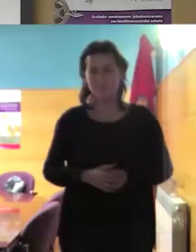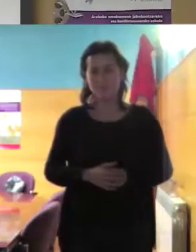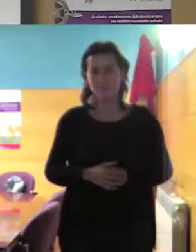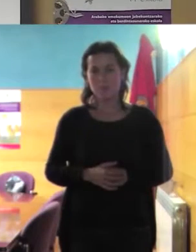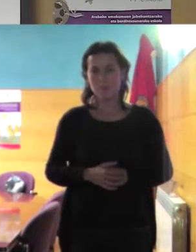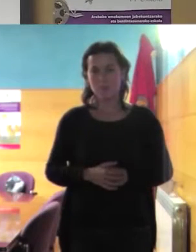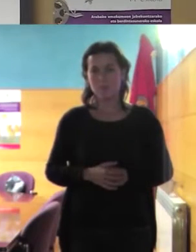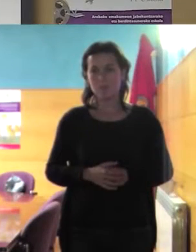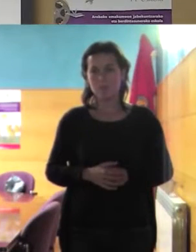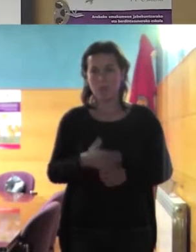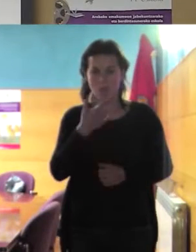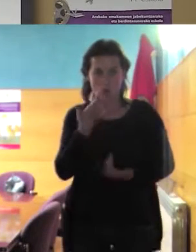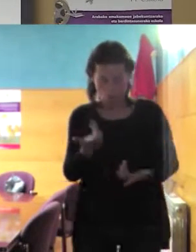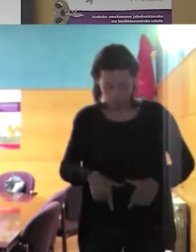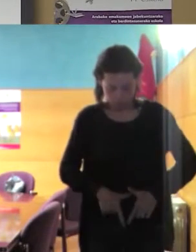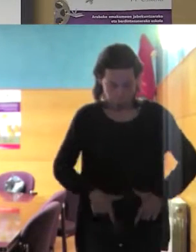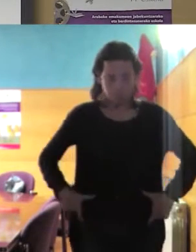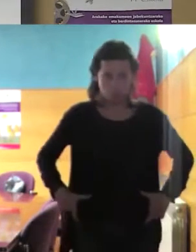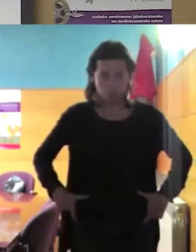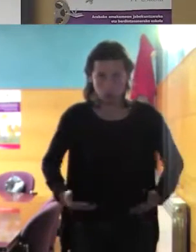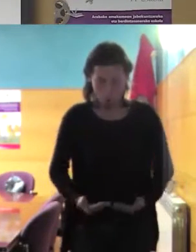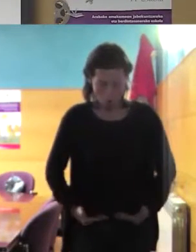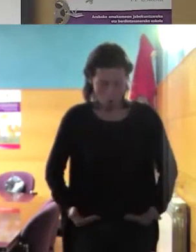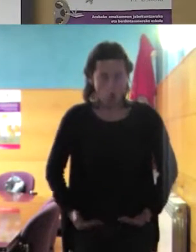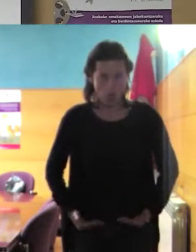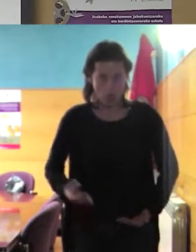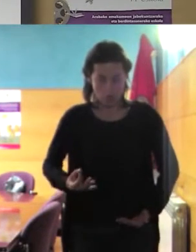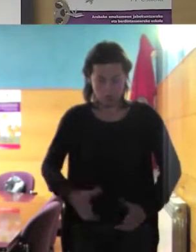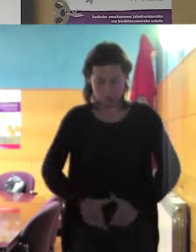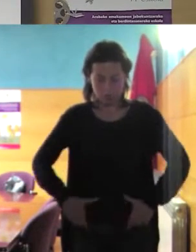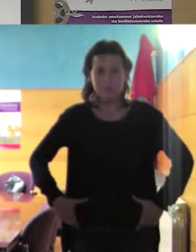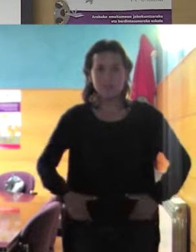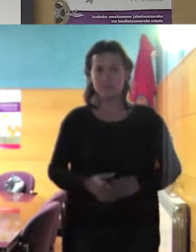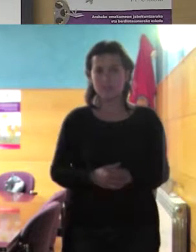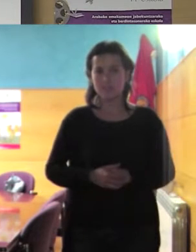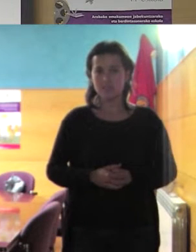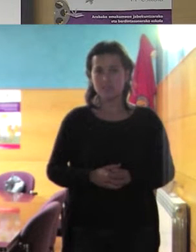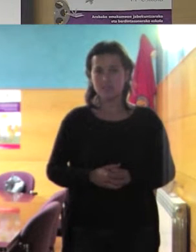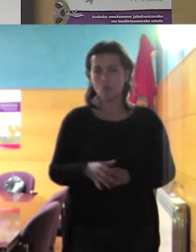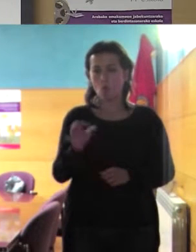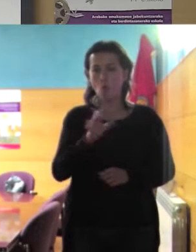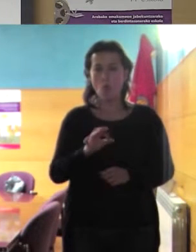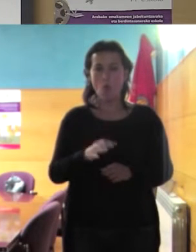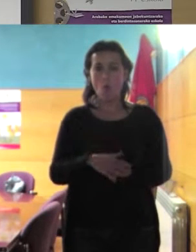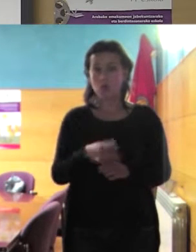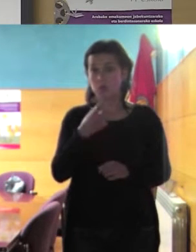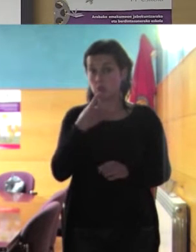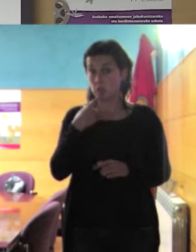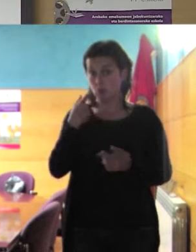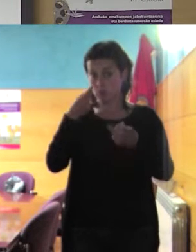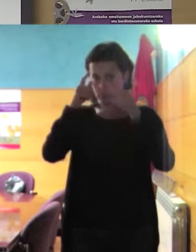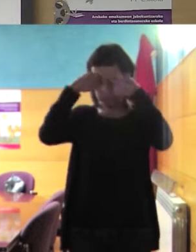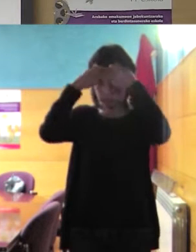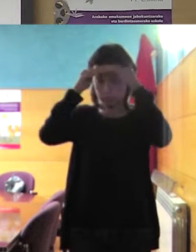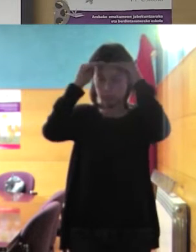digo una minifalda en condiciones cortita como debe ser ¿qué pasa? si en mi entorno yo que digo que llevo el velo porque yo quiero